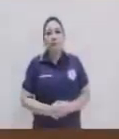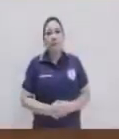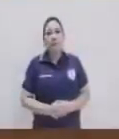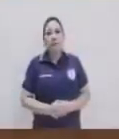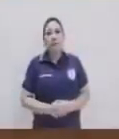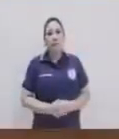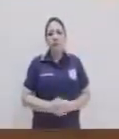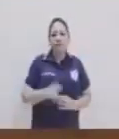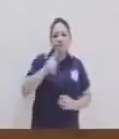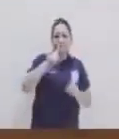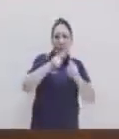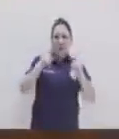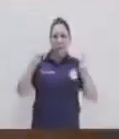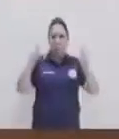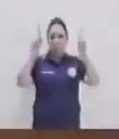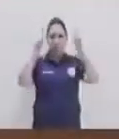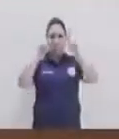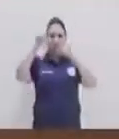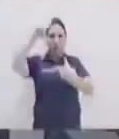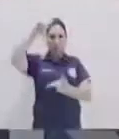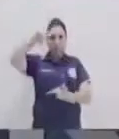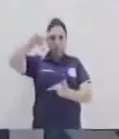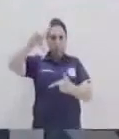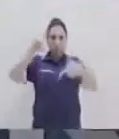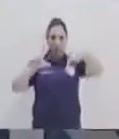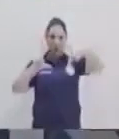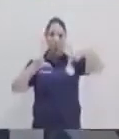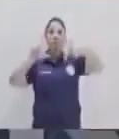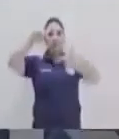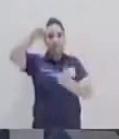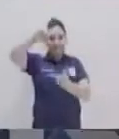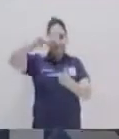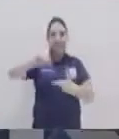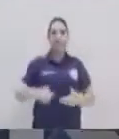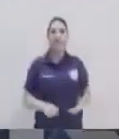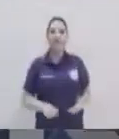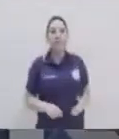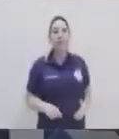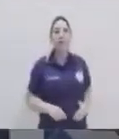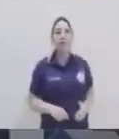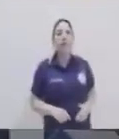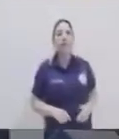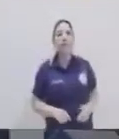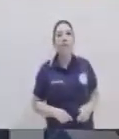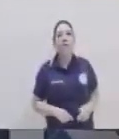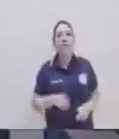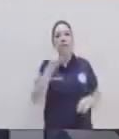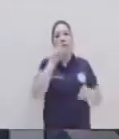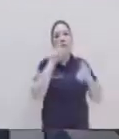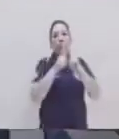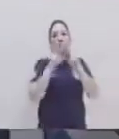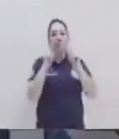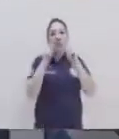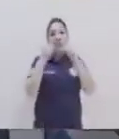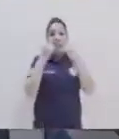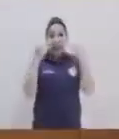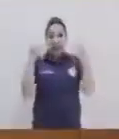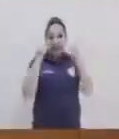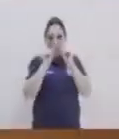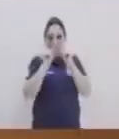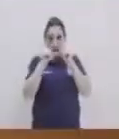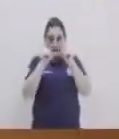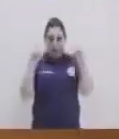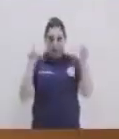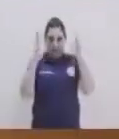Es decir, hacer de cuenta que nuestra hoja va a estar parada, por decirlo así. Correcto, sí. Y vamos a trazar nuestra línea recta.